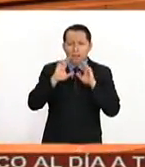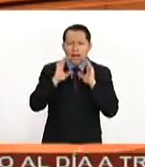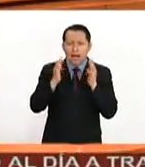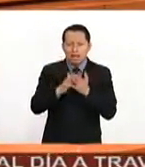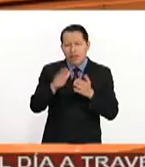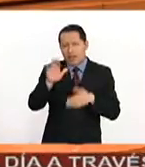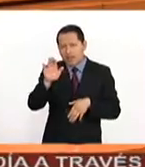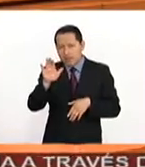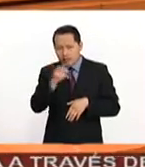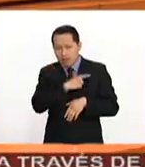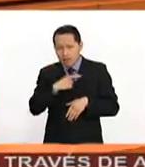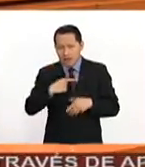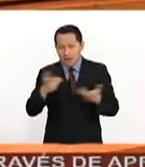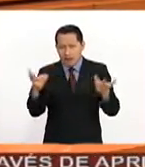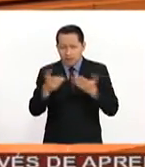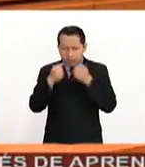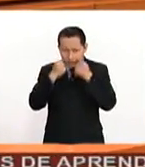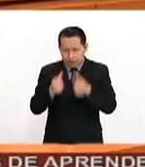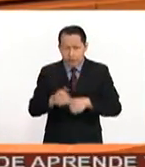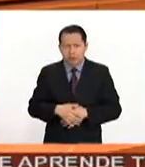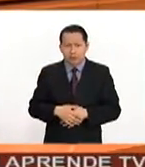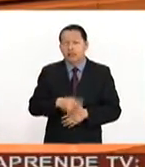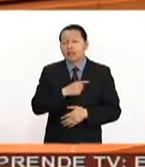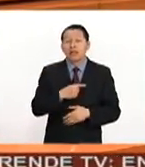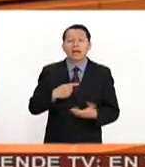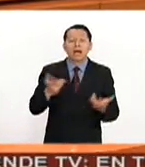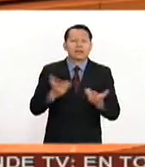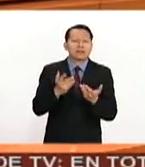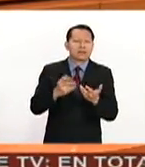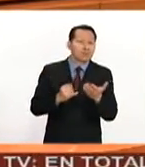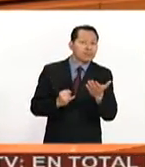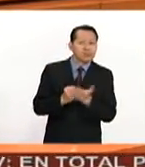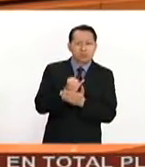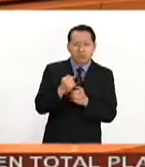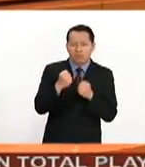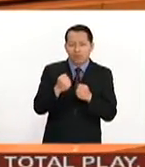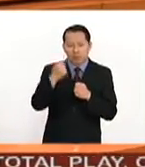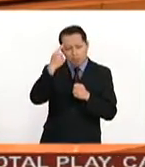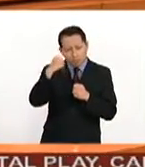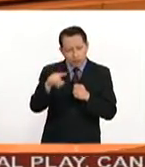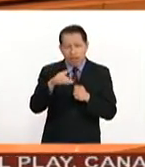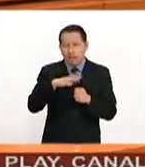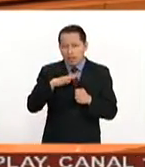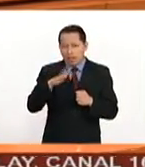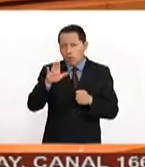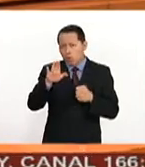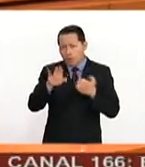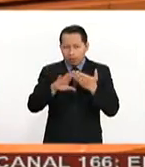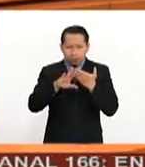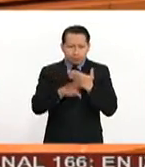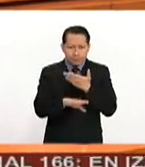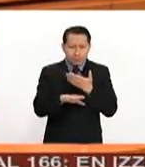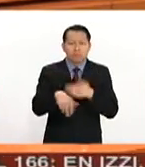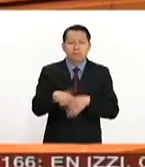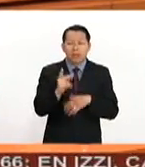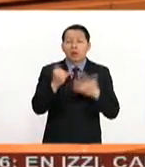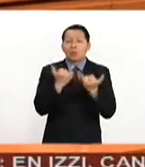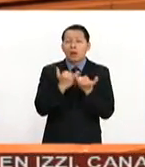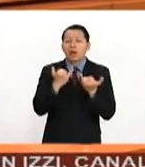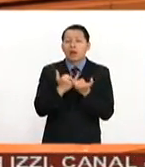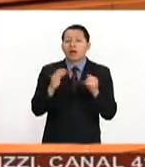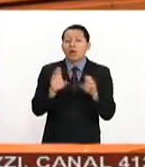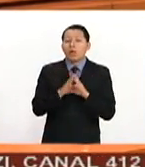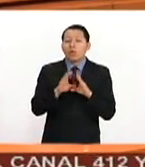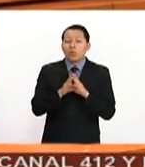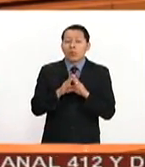Debe de tomar acciones mucho más decididas y eficaces para prevenir el consumo de estupefacientes, pero también atender